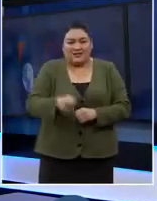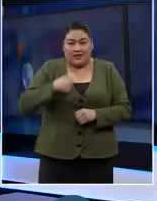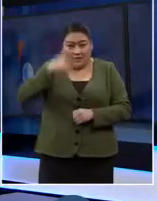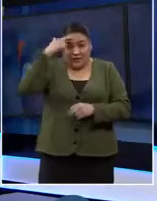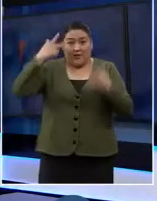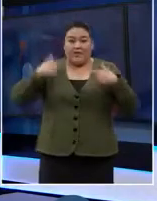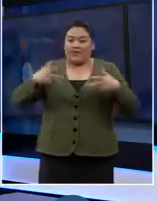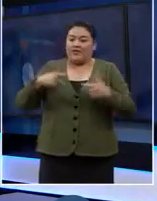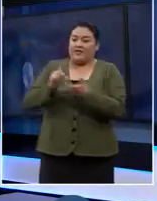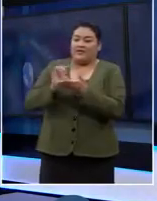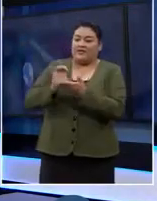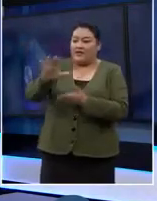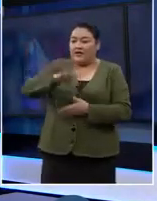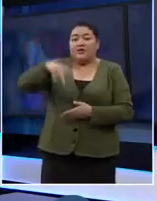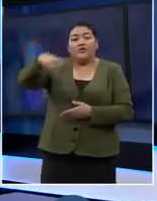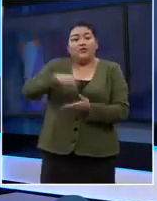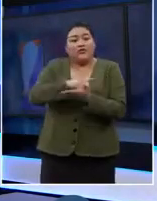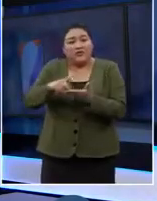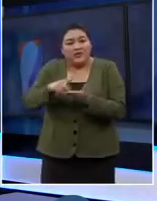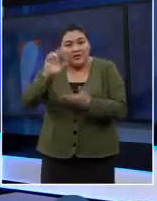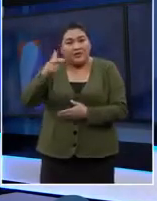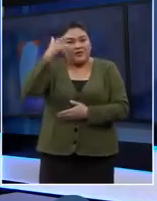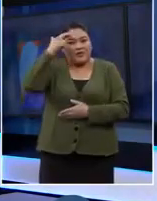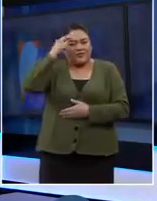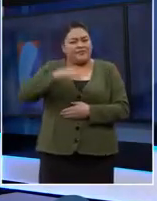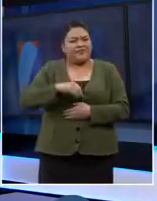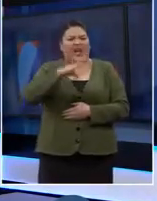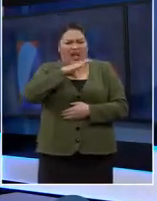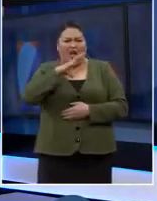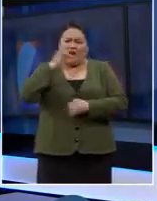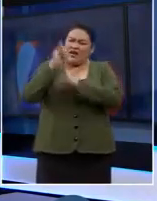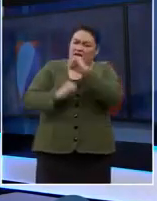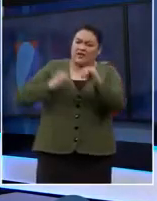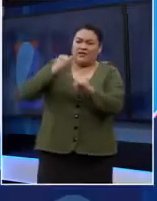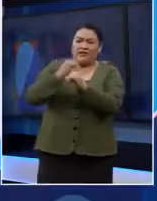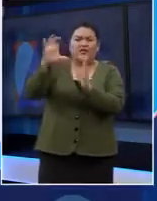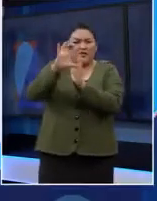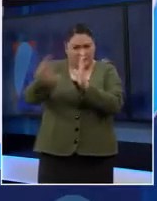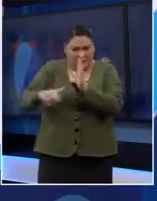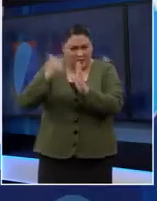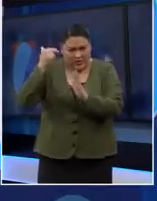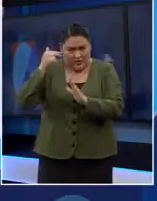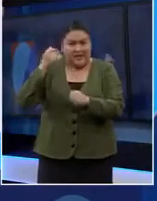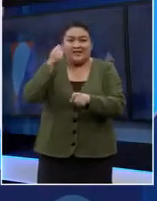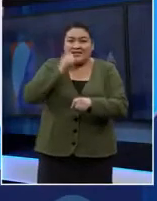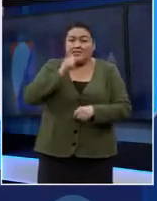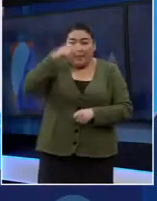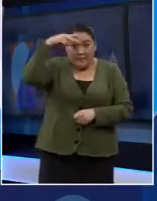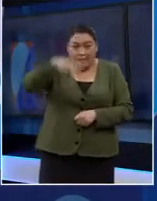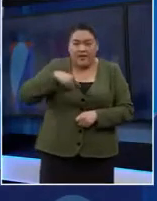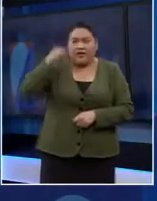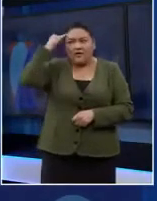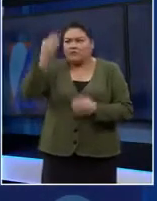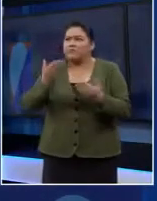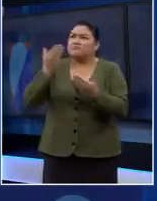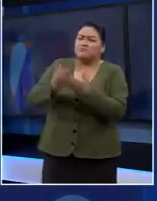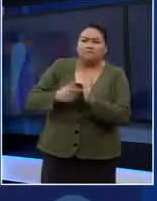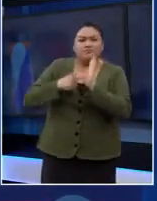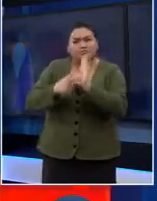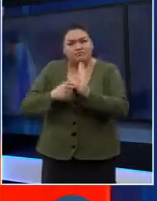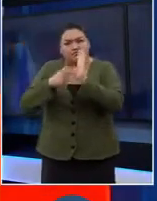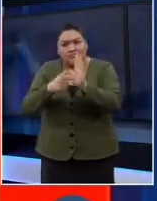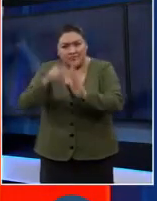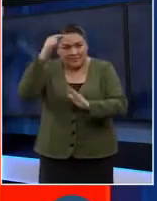de las Personas con Discapacidad. Hay una convención internacional que fue impulsada mucho a Iniciativa de México y que lleva mucho el trabajo